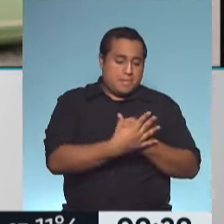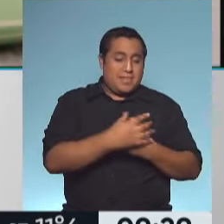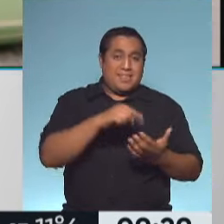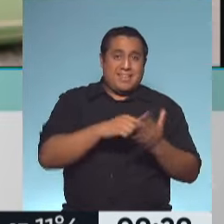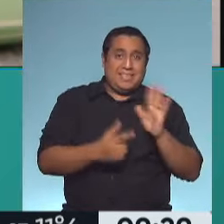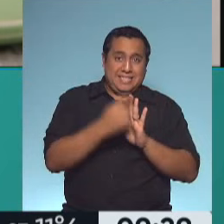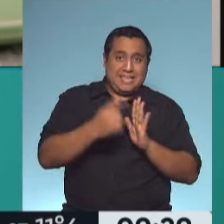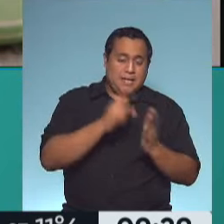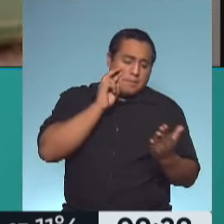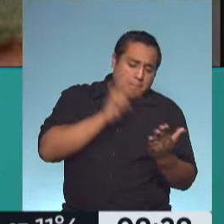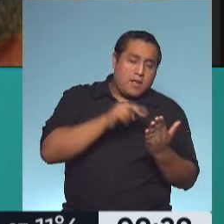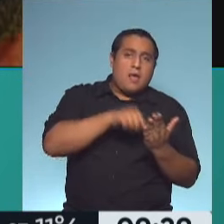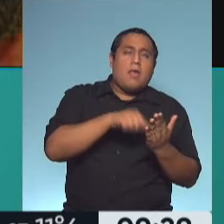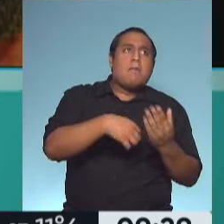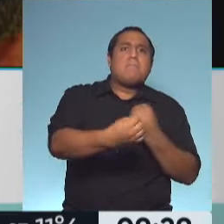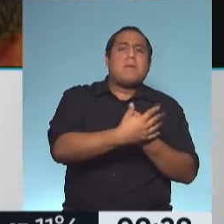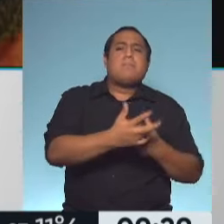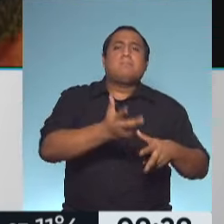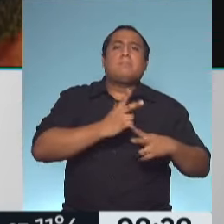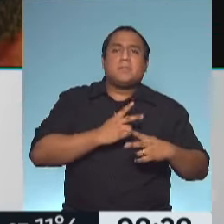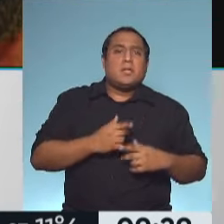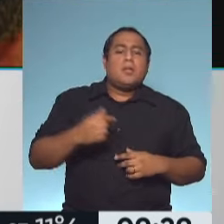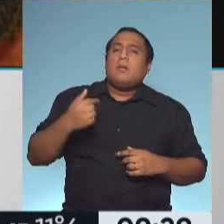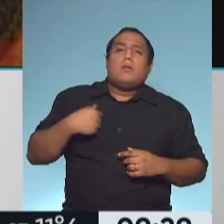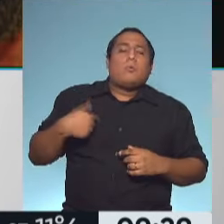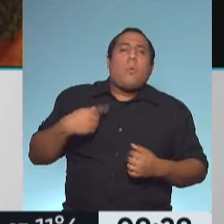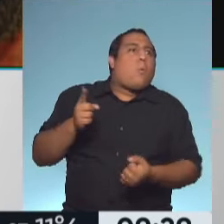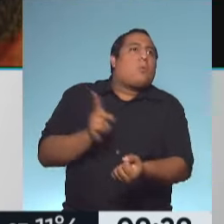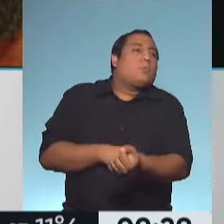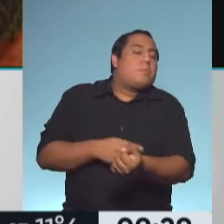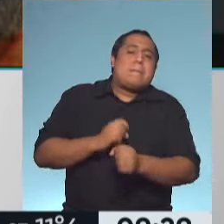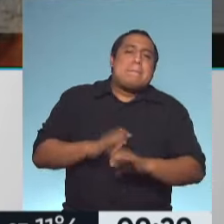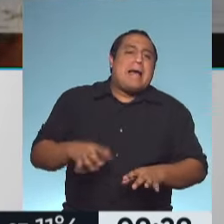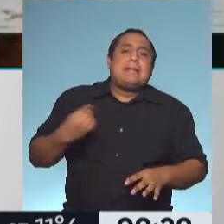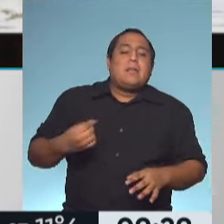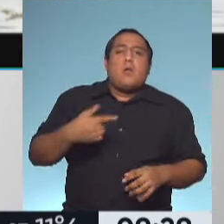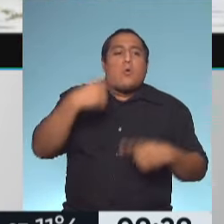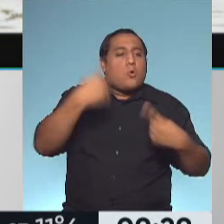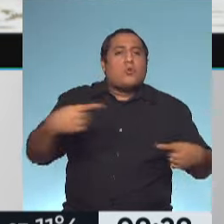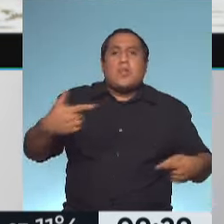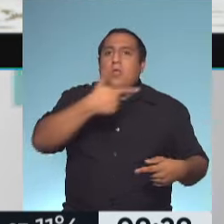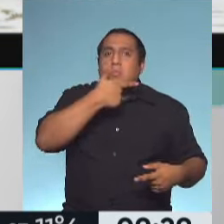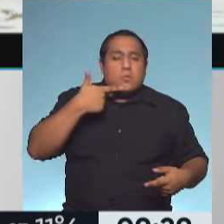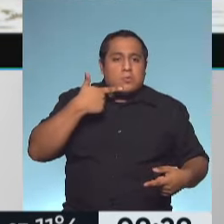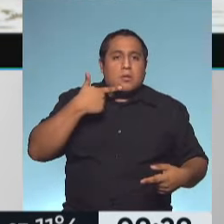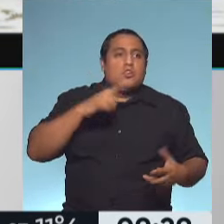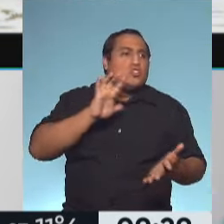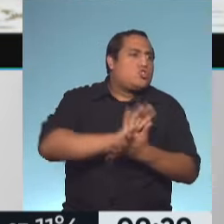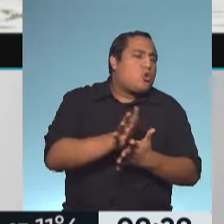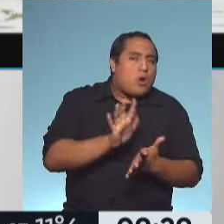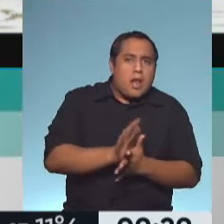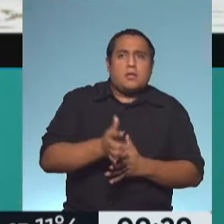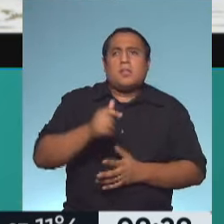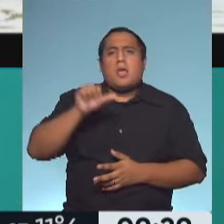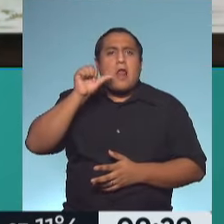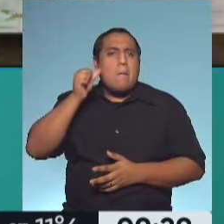las redes que me escriben y me dicen, siempre mi hábito más grave es el dulce. Y entonces, si tengo chocolate, si tengo